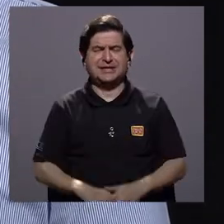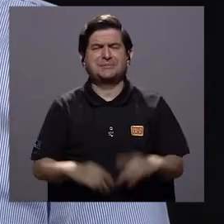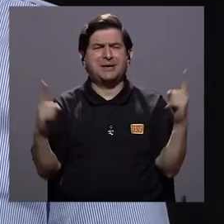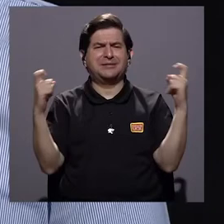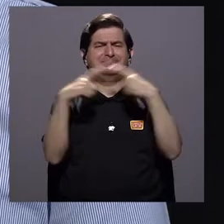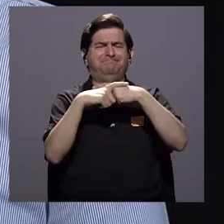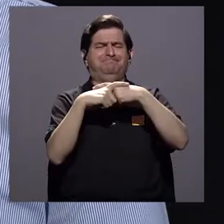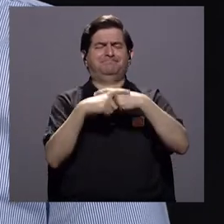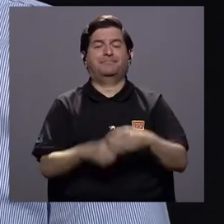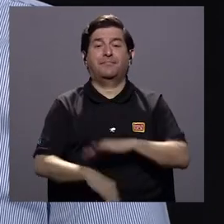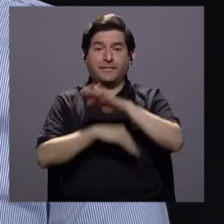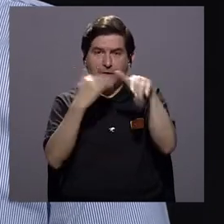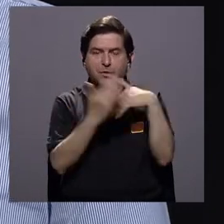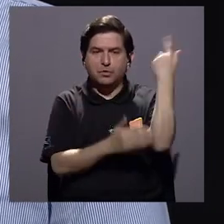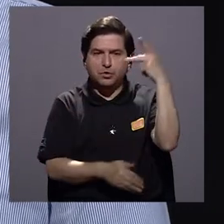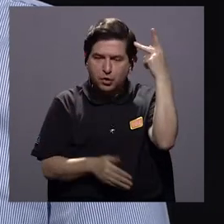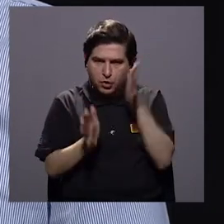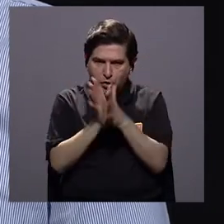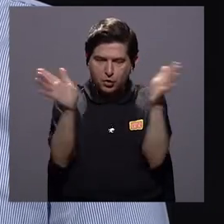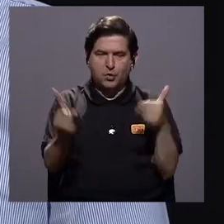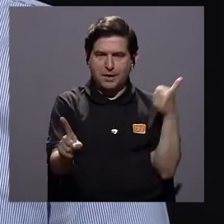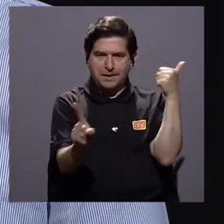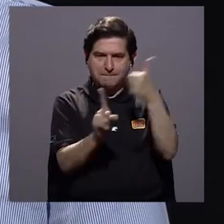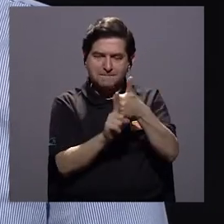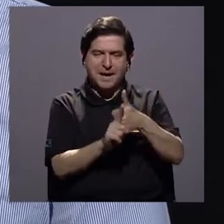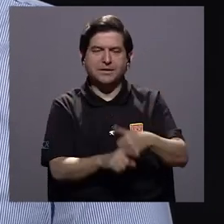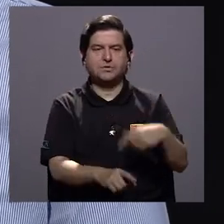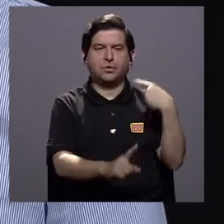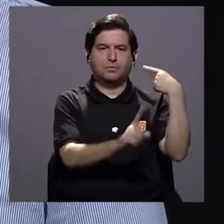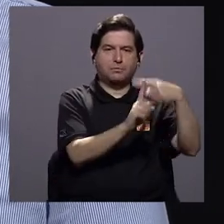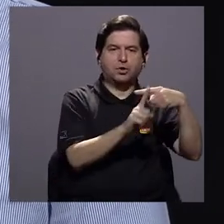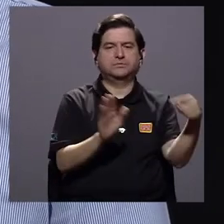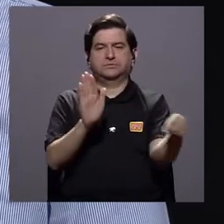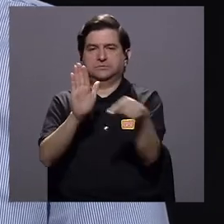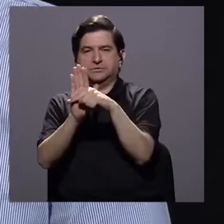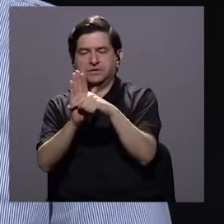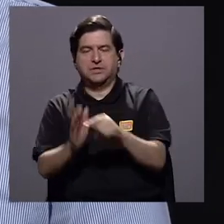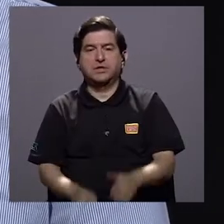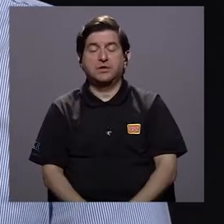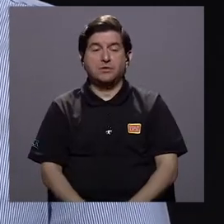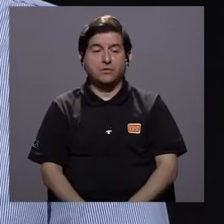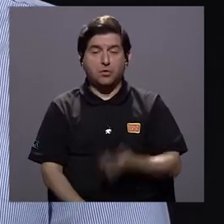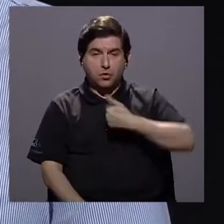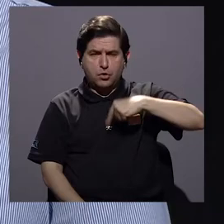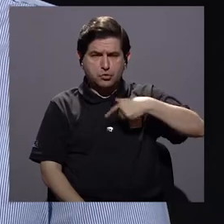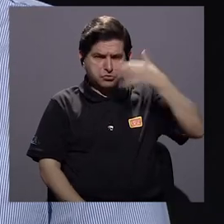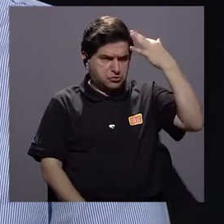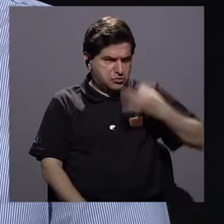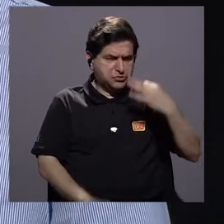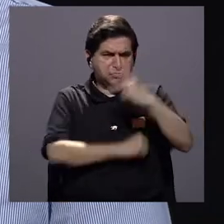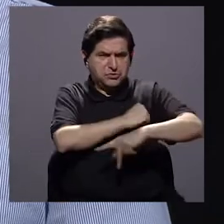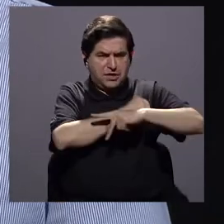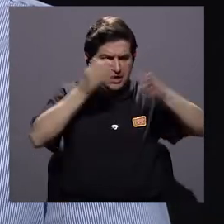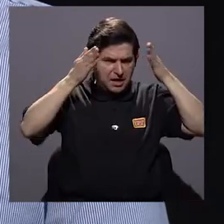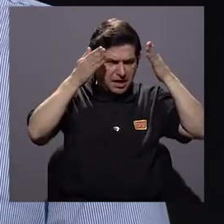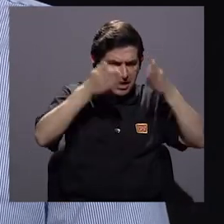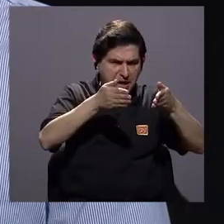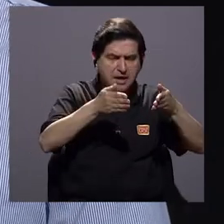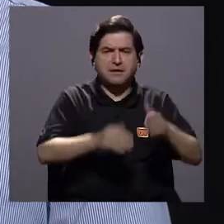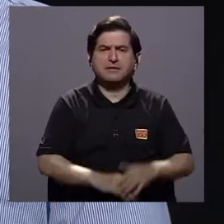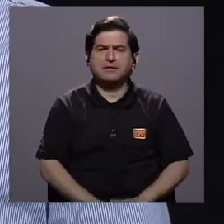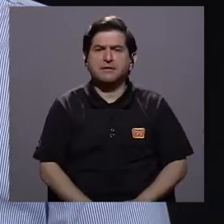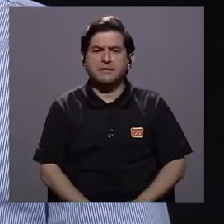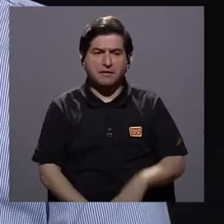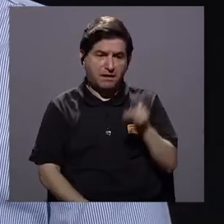Como todo, la política pública tiene un impacto positivo o negativo en esto y donde hemos puesto grandes apuestas como país, hemos